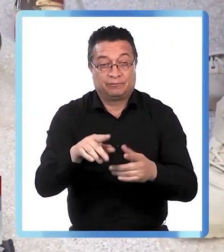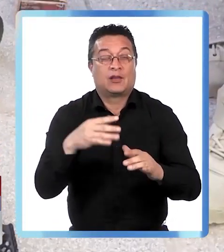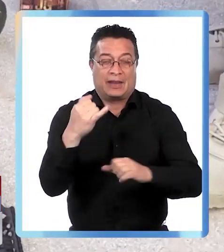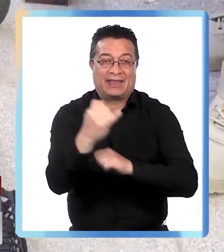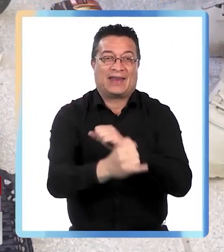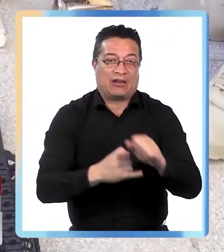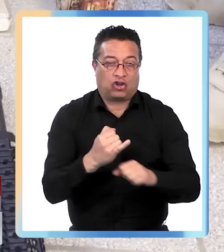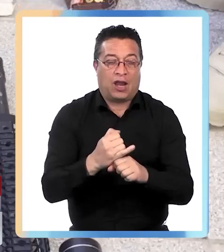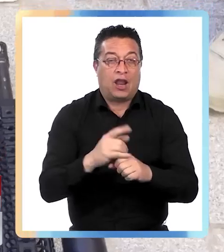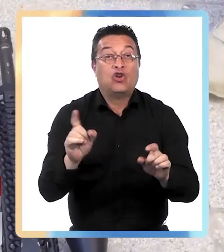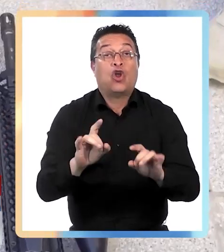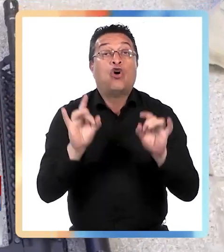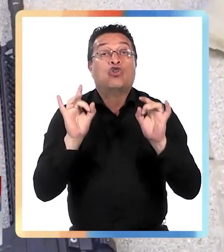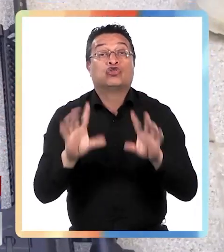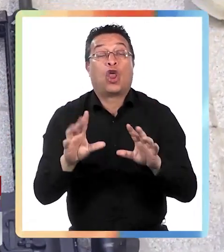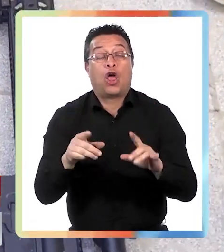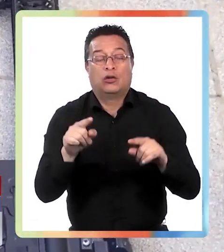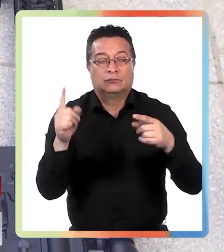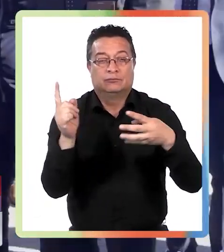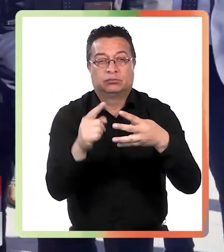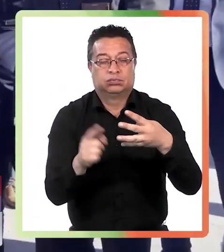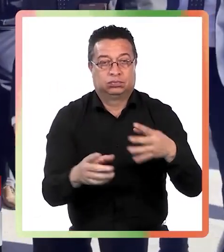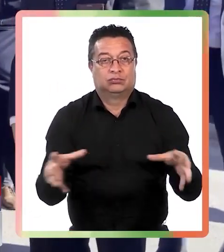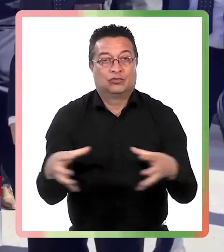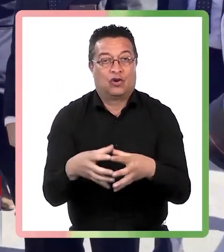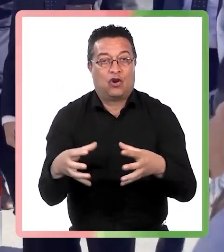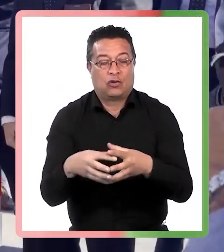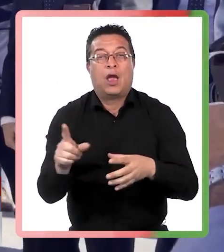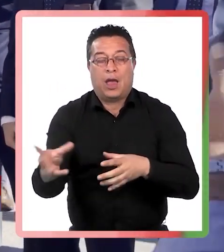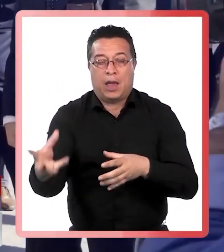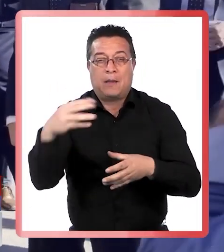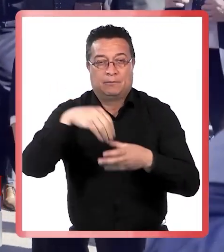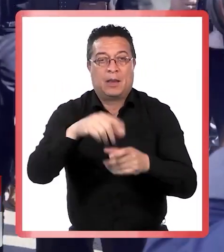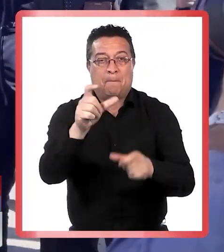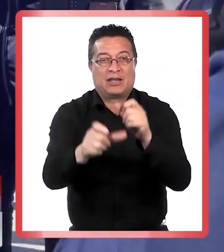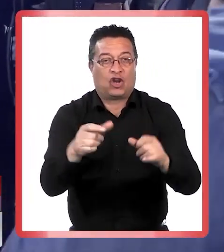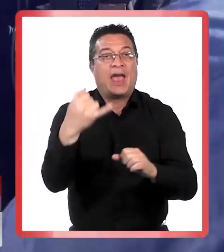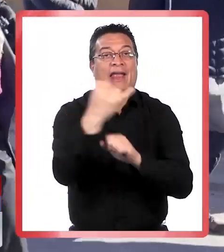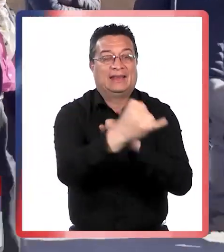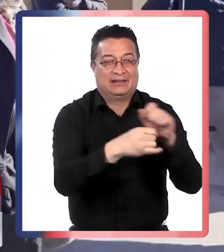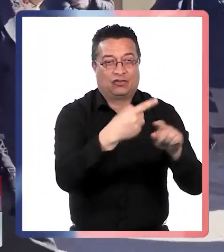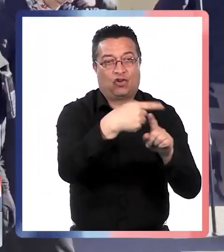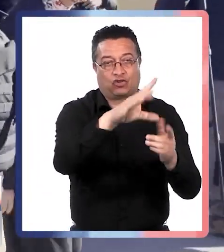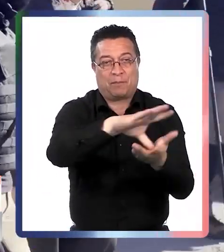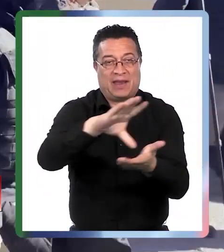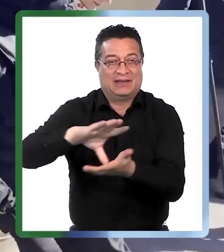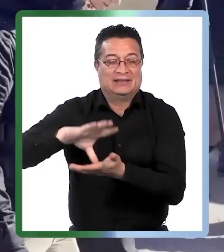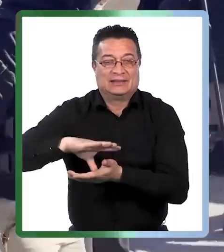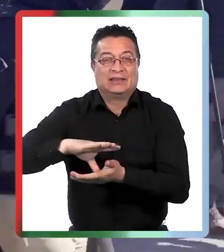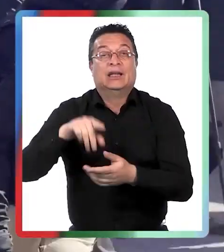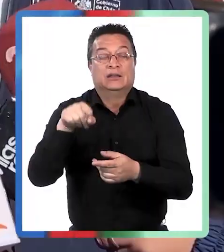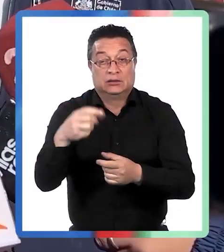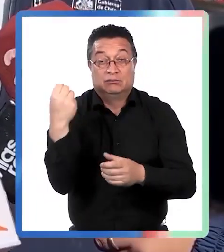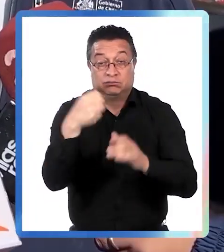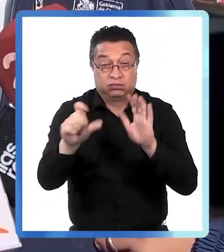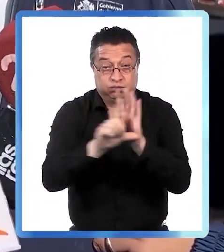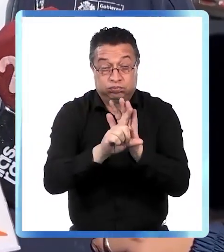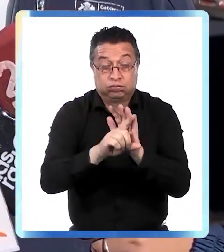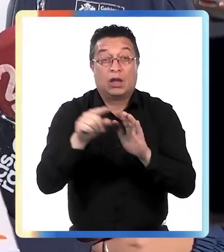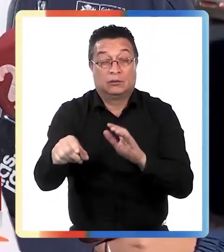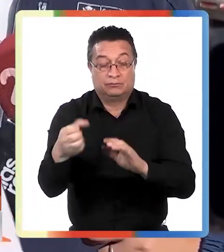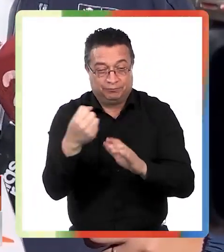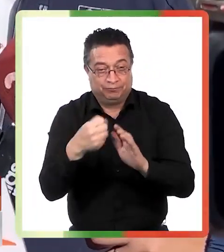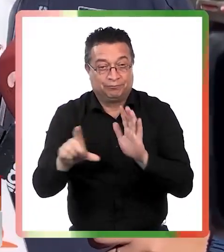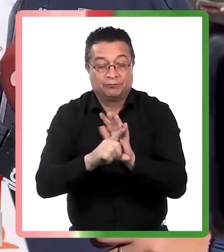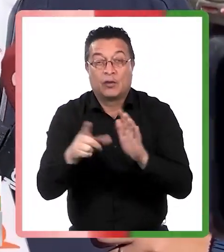dimensión internacional. No solo porque los componentes de la banda incluyen a personas extranjeras, sino también porque algunos de los delitos que ellos cometían, los